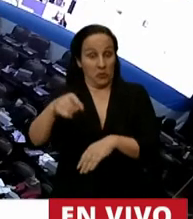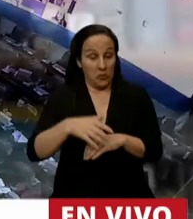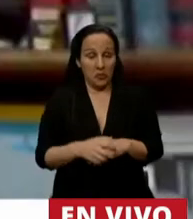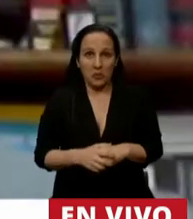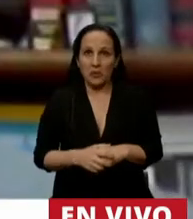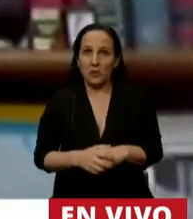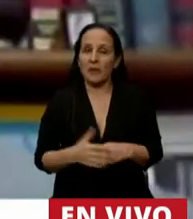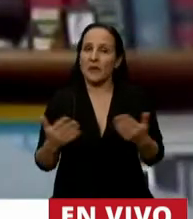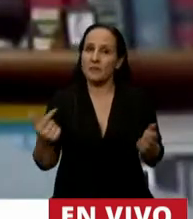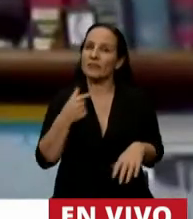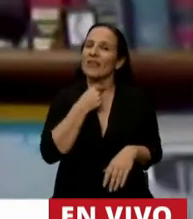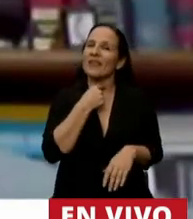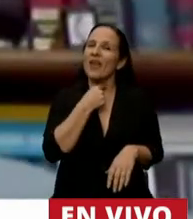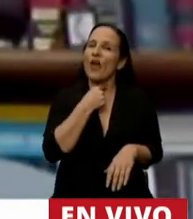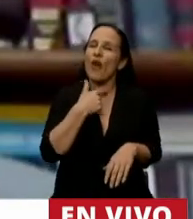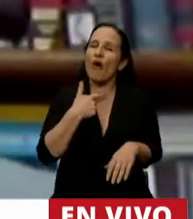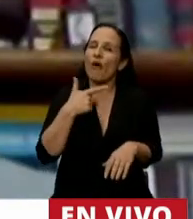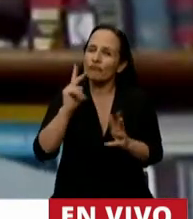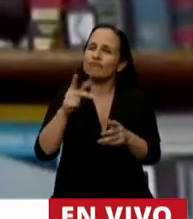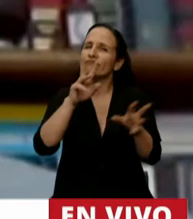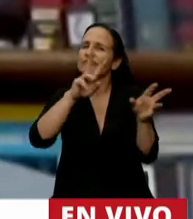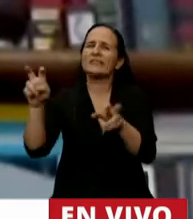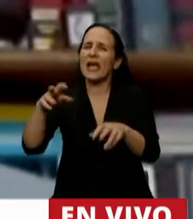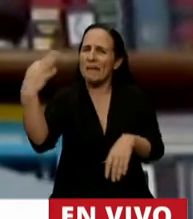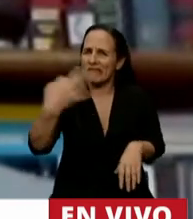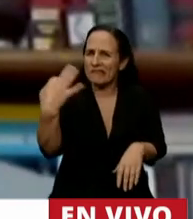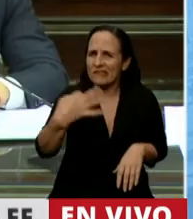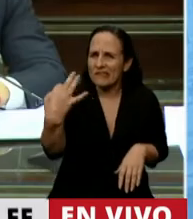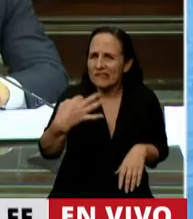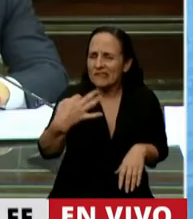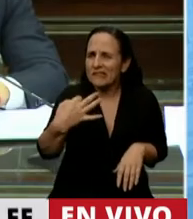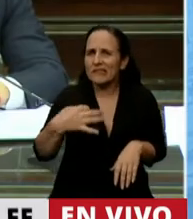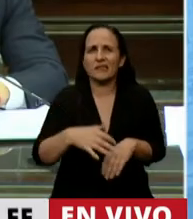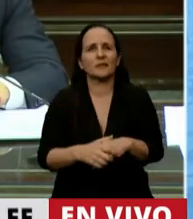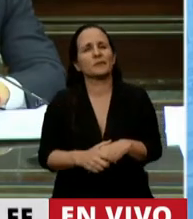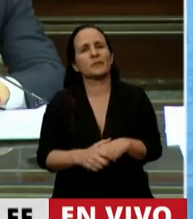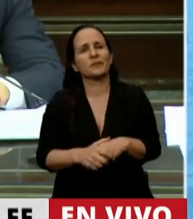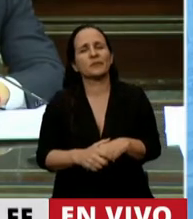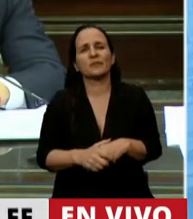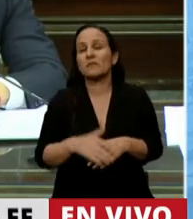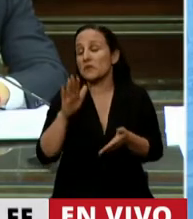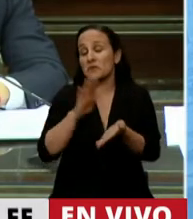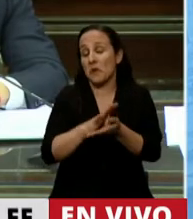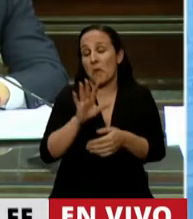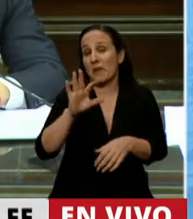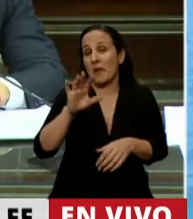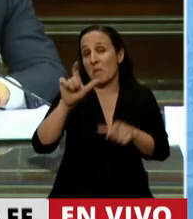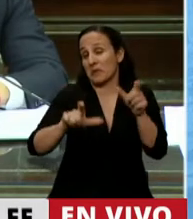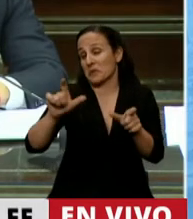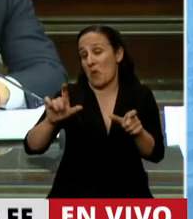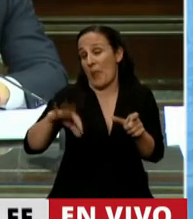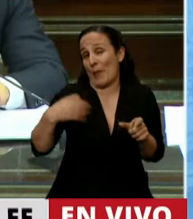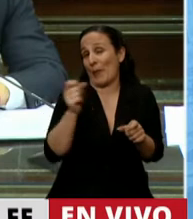quiero referirme a temas puntuales que impactan en la vida de muchas personas.